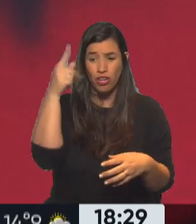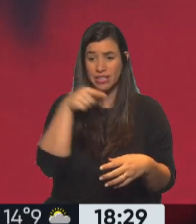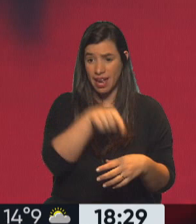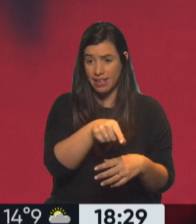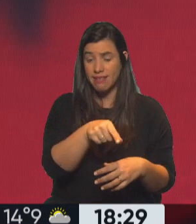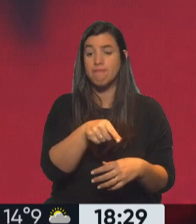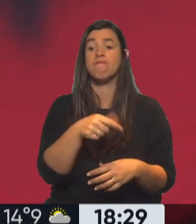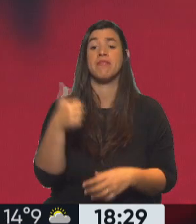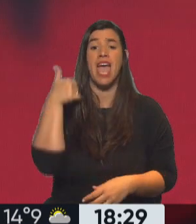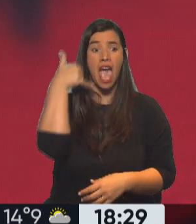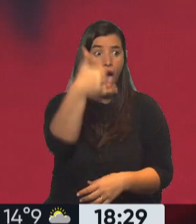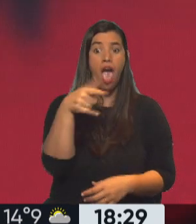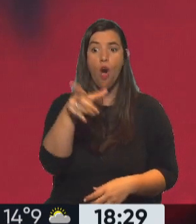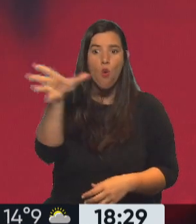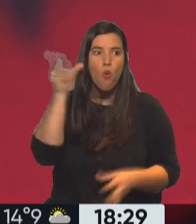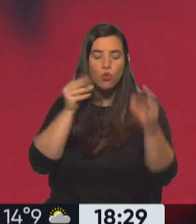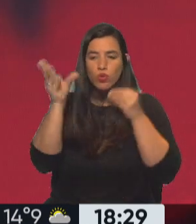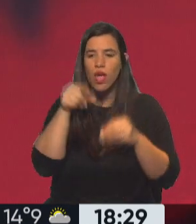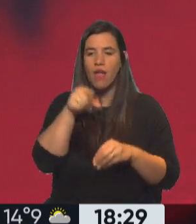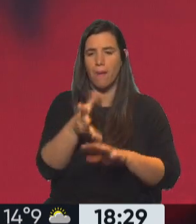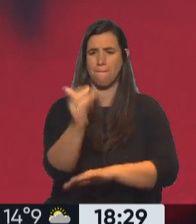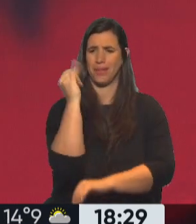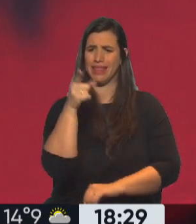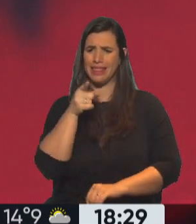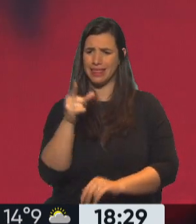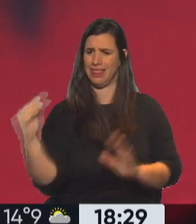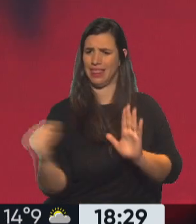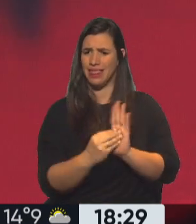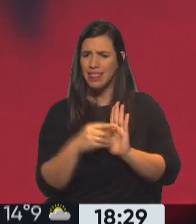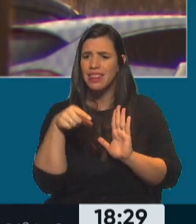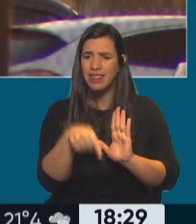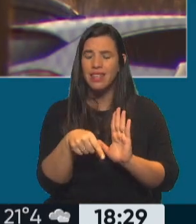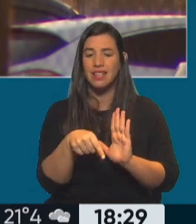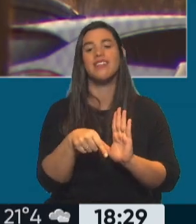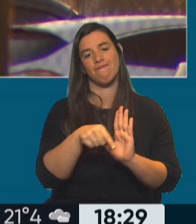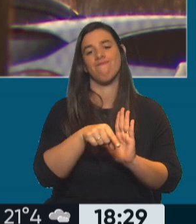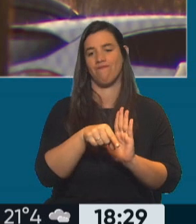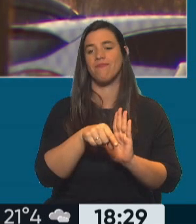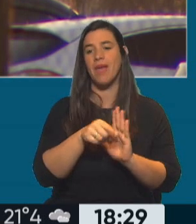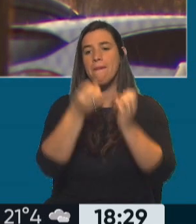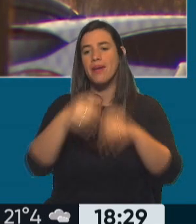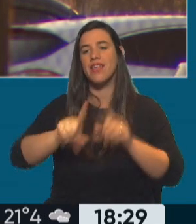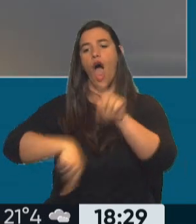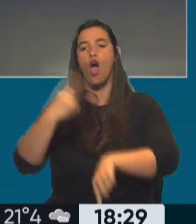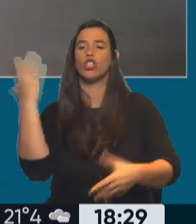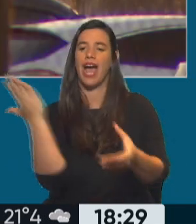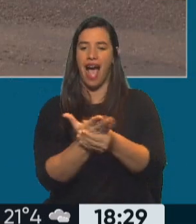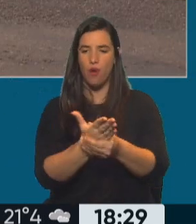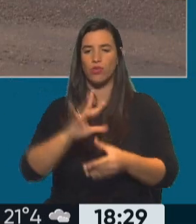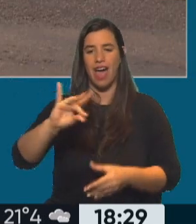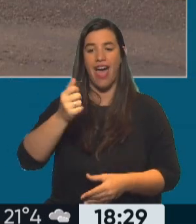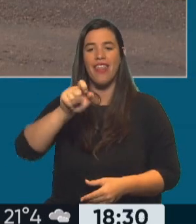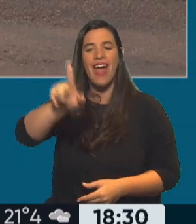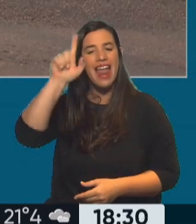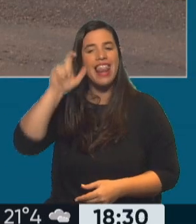encontraron este dato que les permitió hacer la contra causa, balancear la causa de Alesio. Bueno,